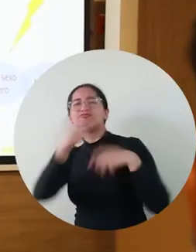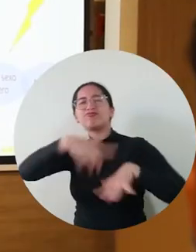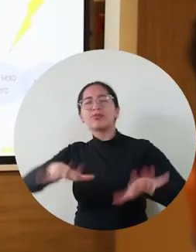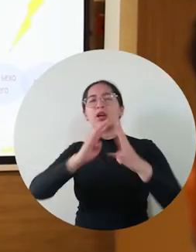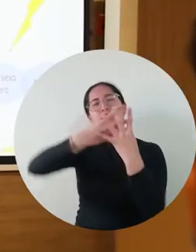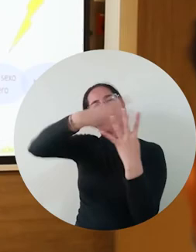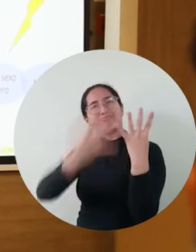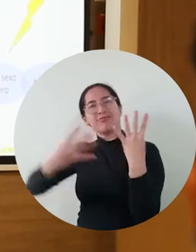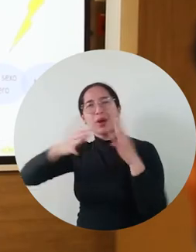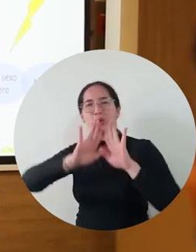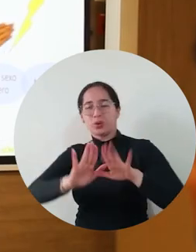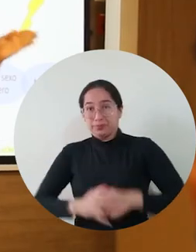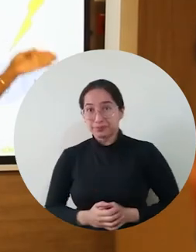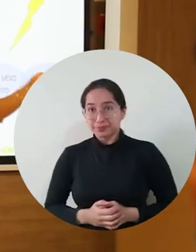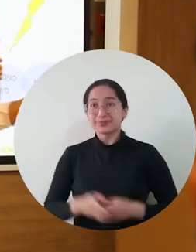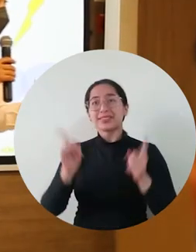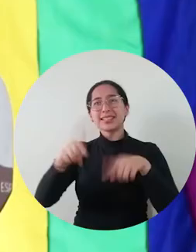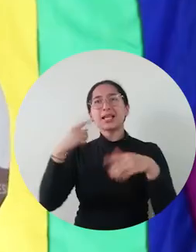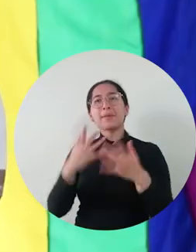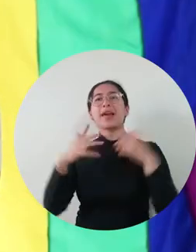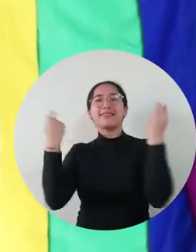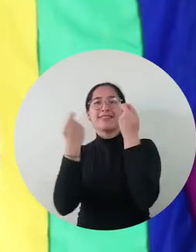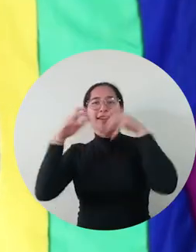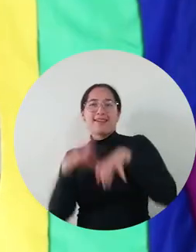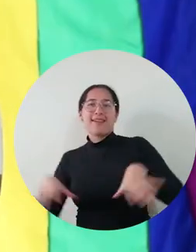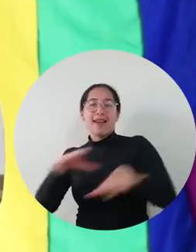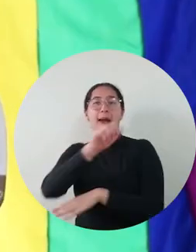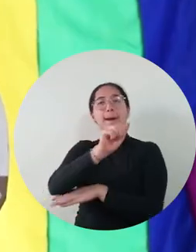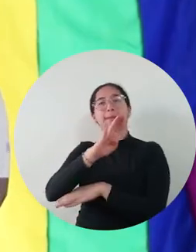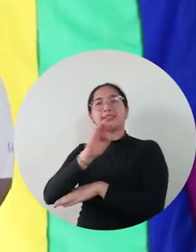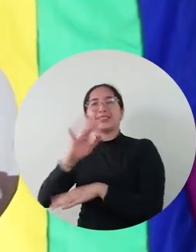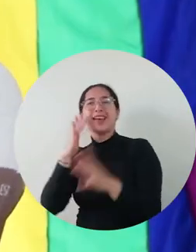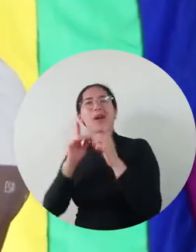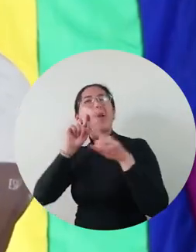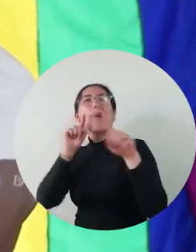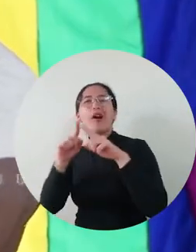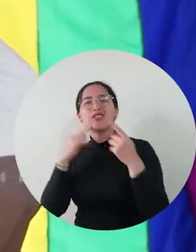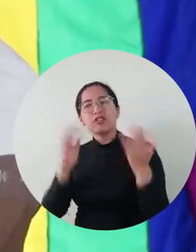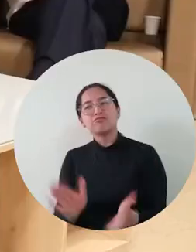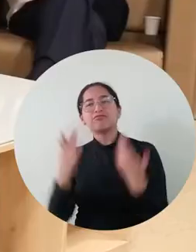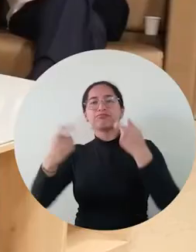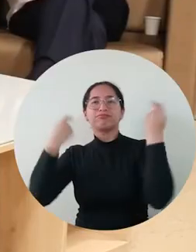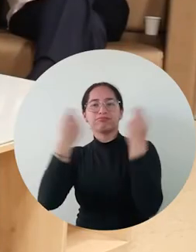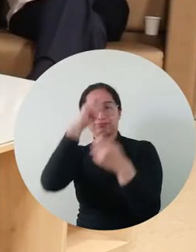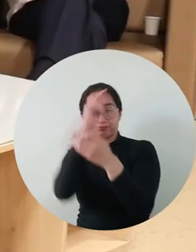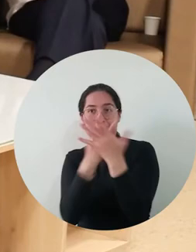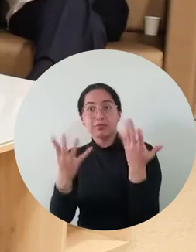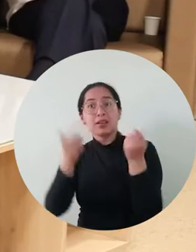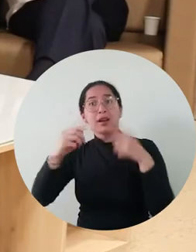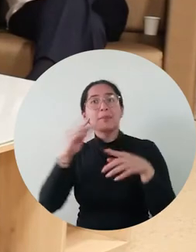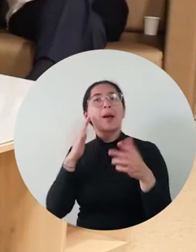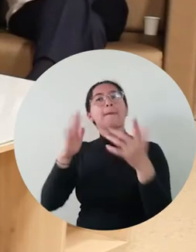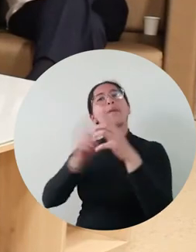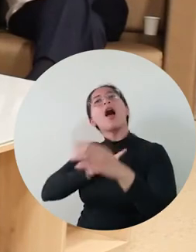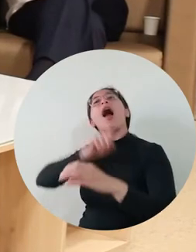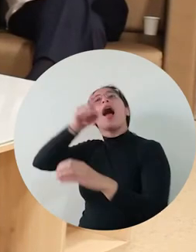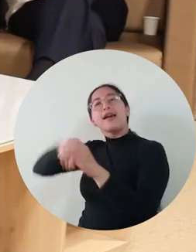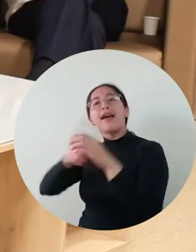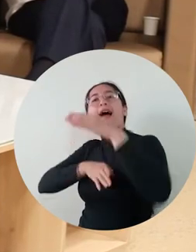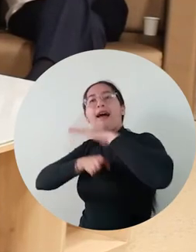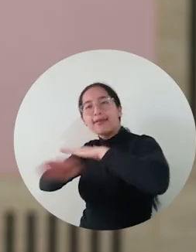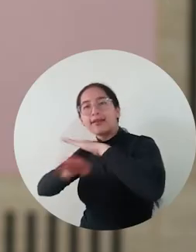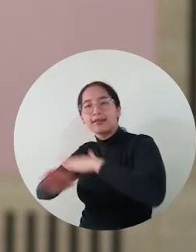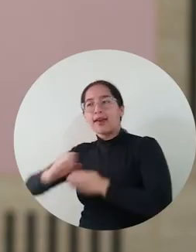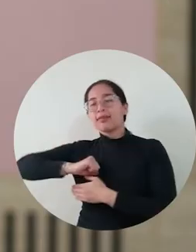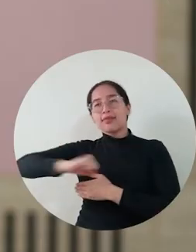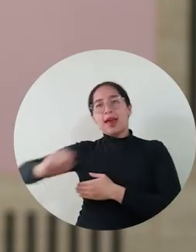Unimagdalena también desarrolló actividades como la Feria del ABC de las Identidades y Orientaciones Diversas, el Conversatorio sobre Acceso, Sistema y